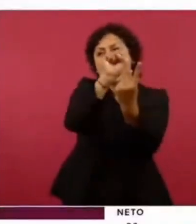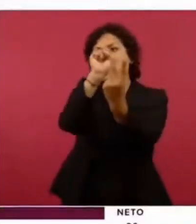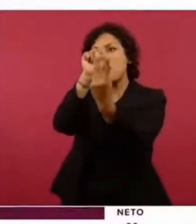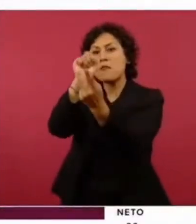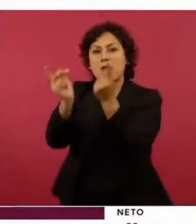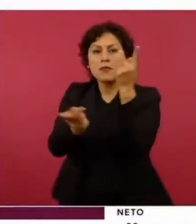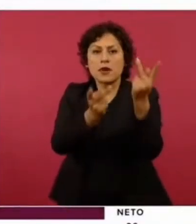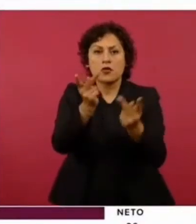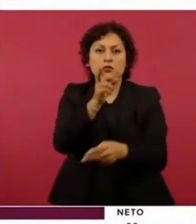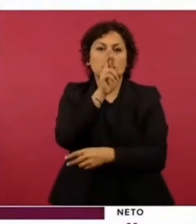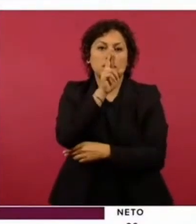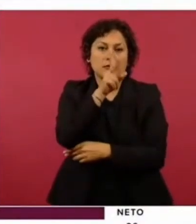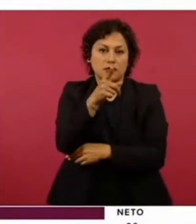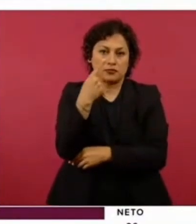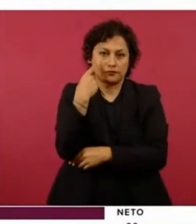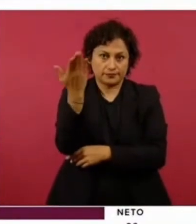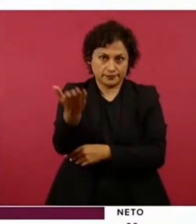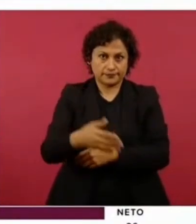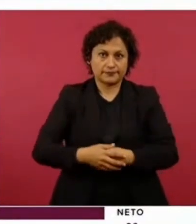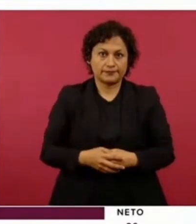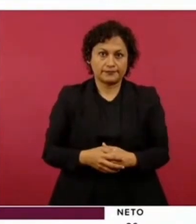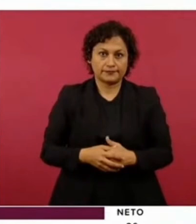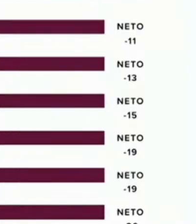estamos en segundo lugar